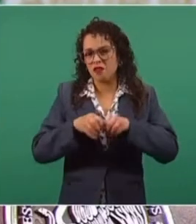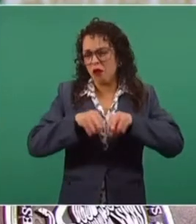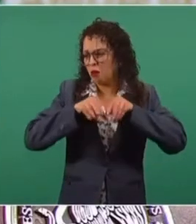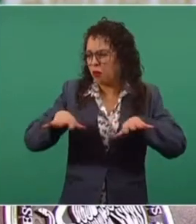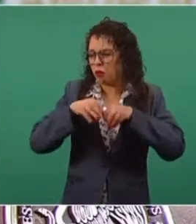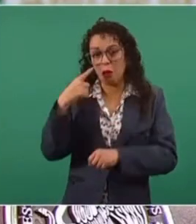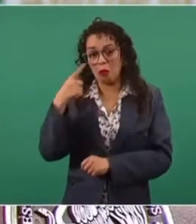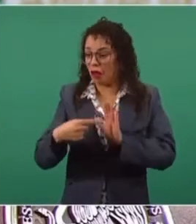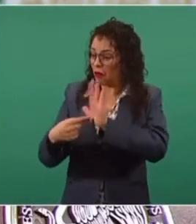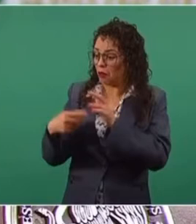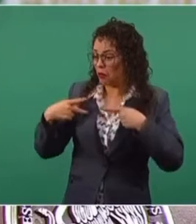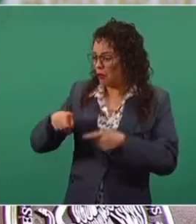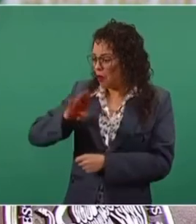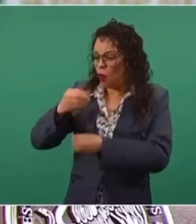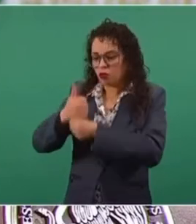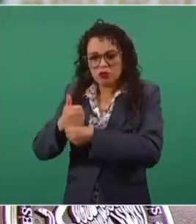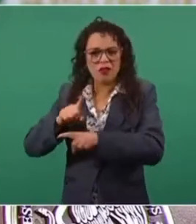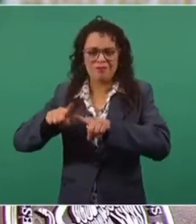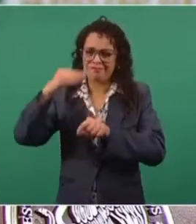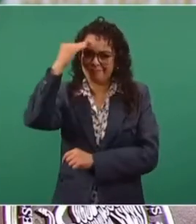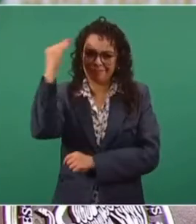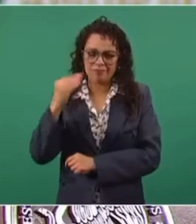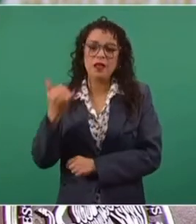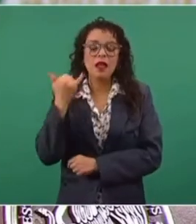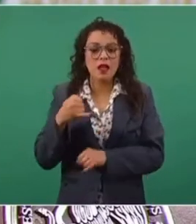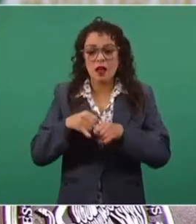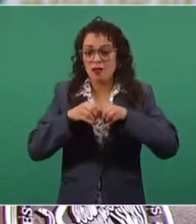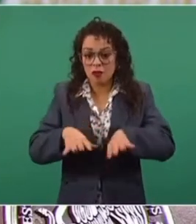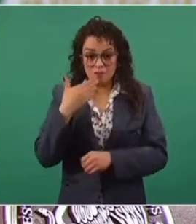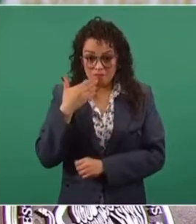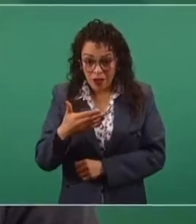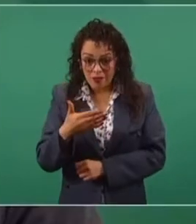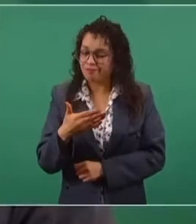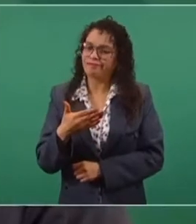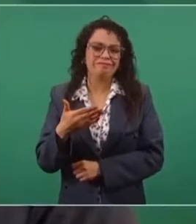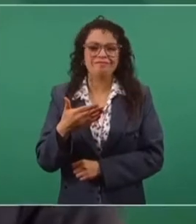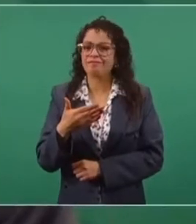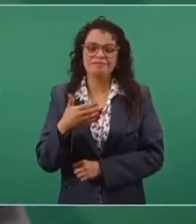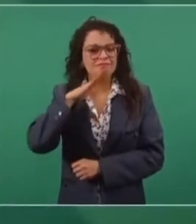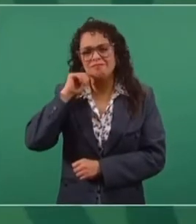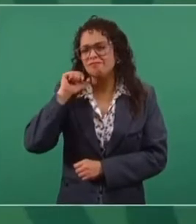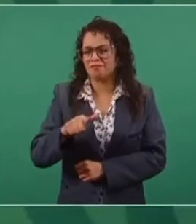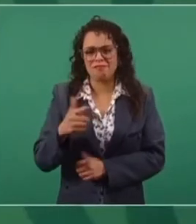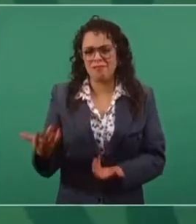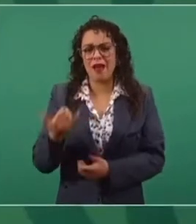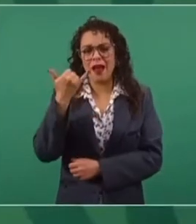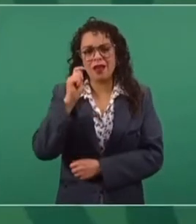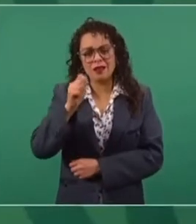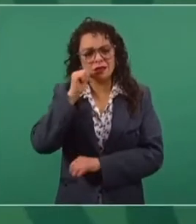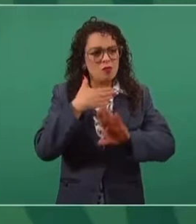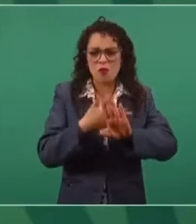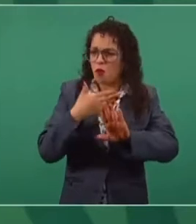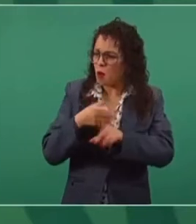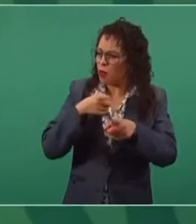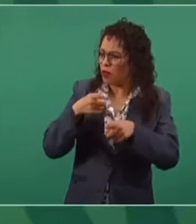mucha desinformación y muchas acusaciones